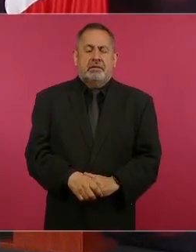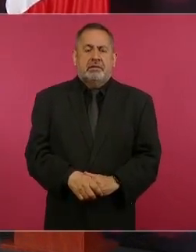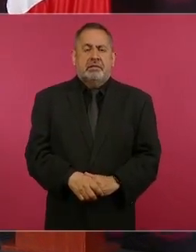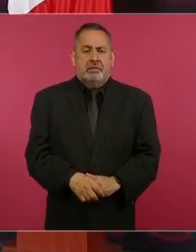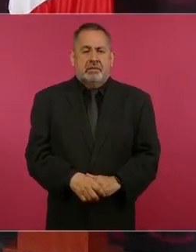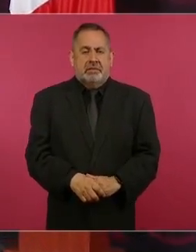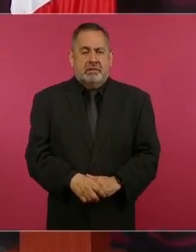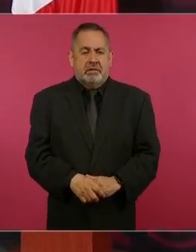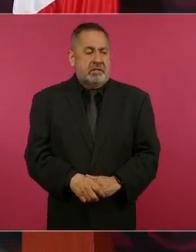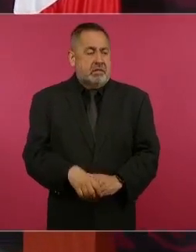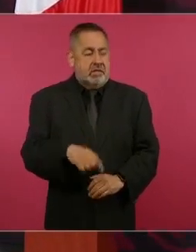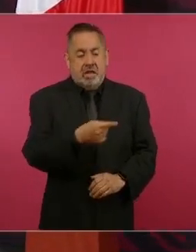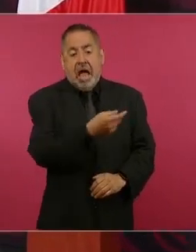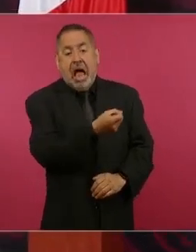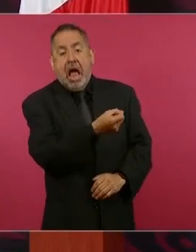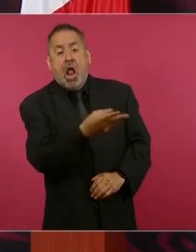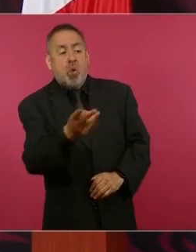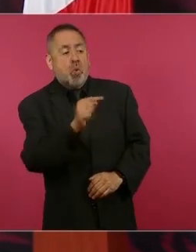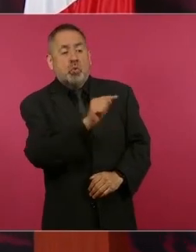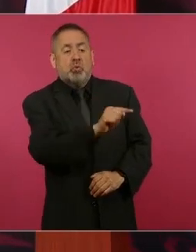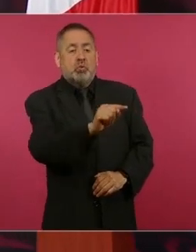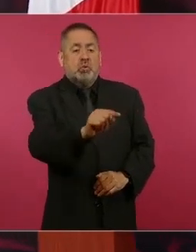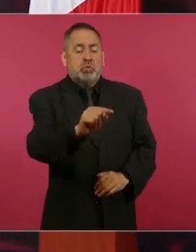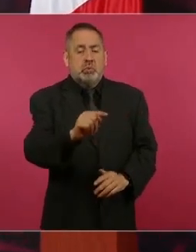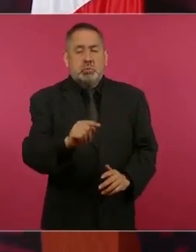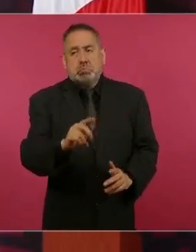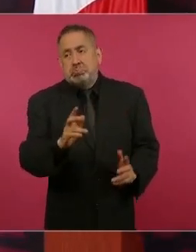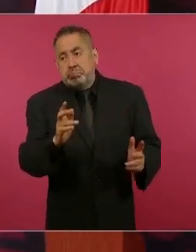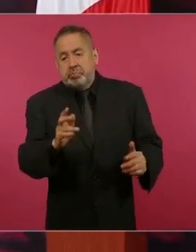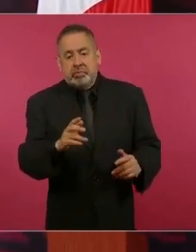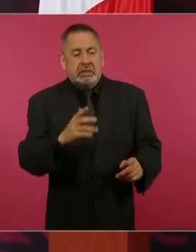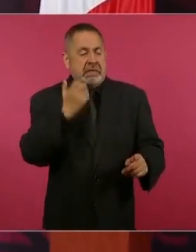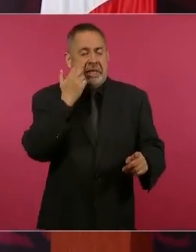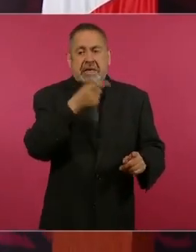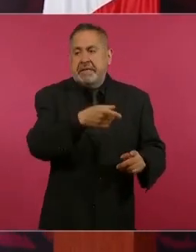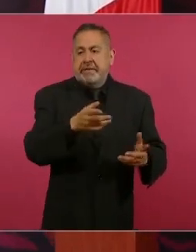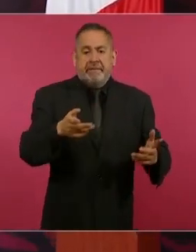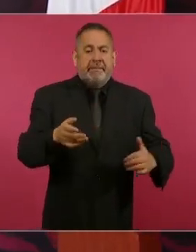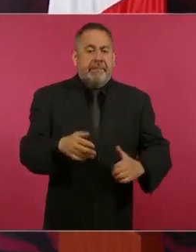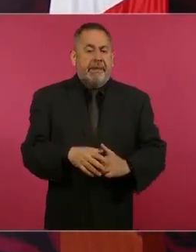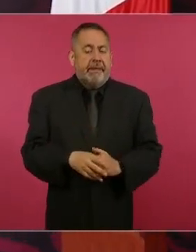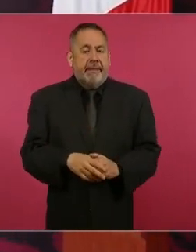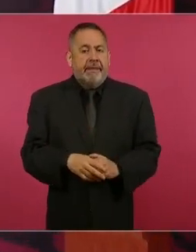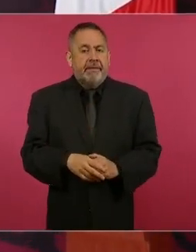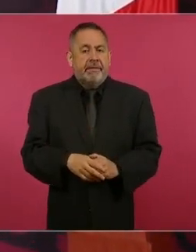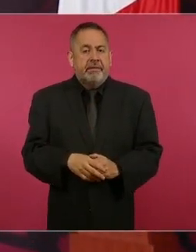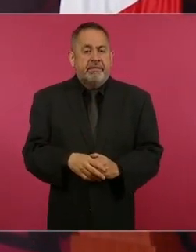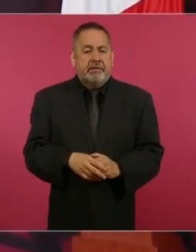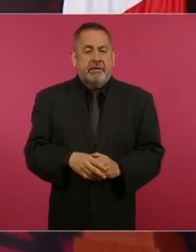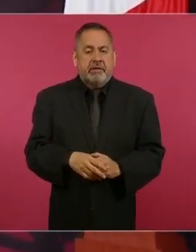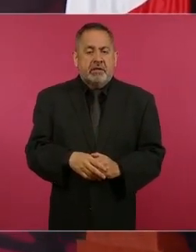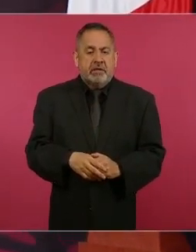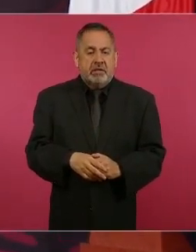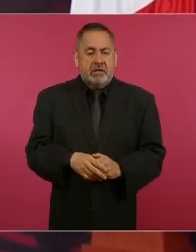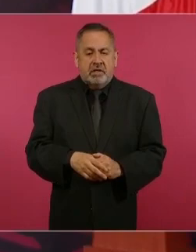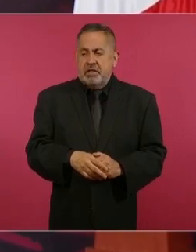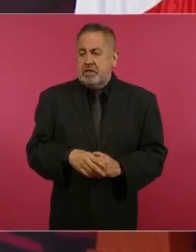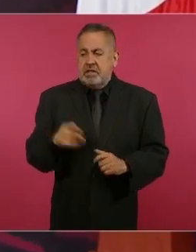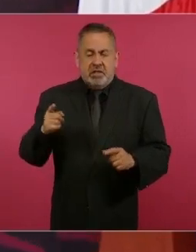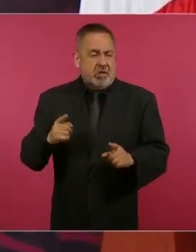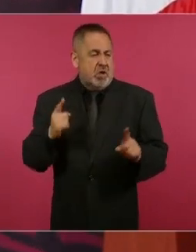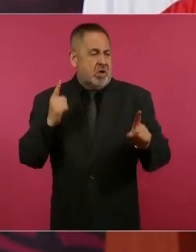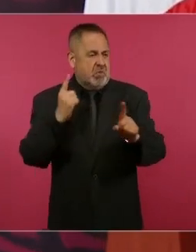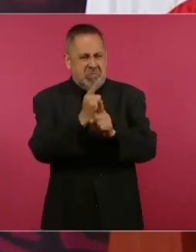que prevenir.